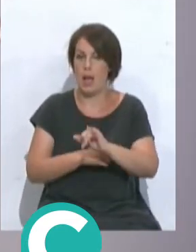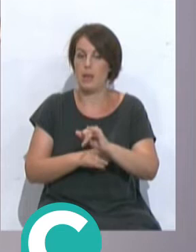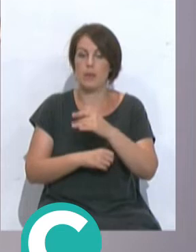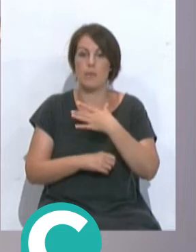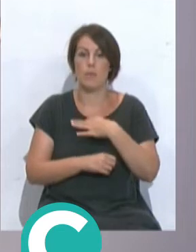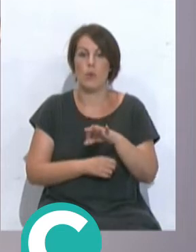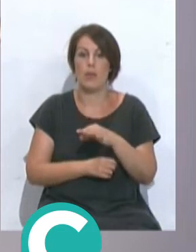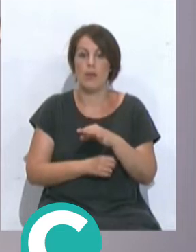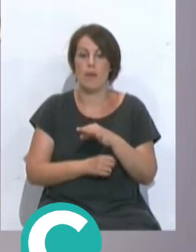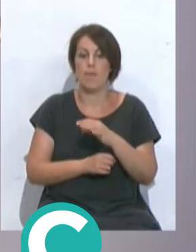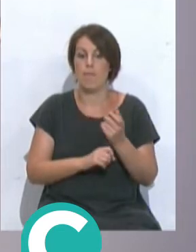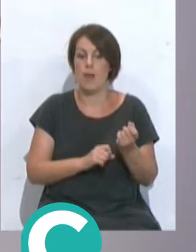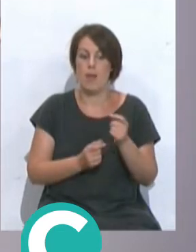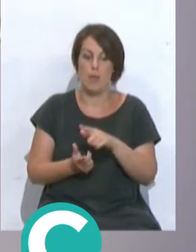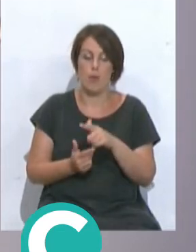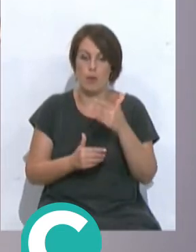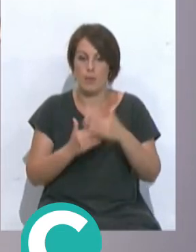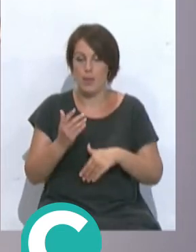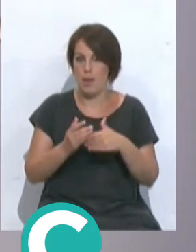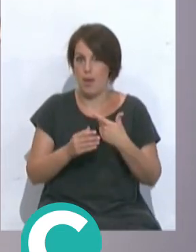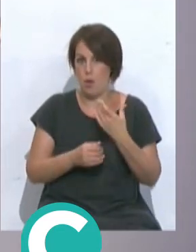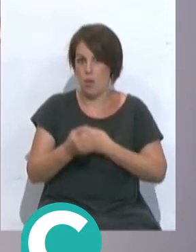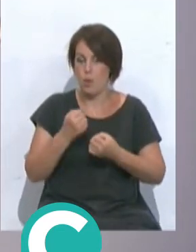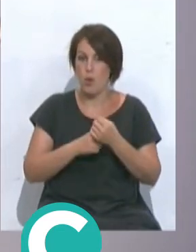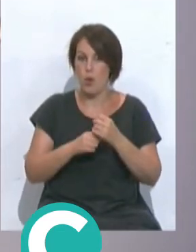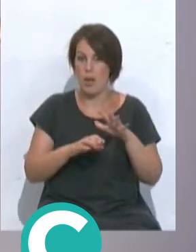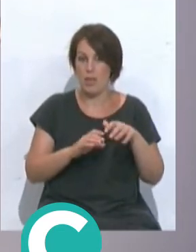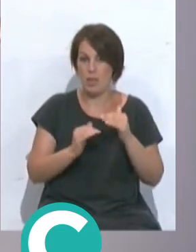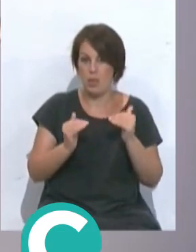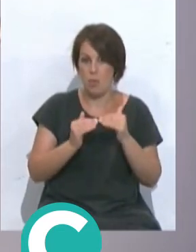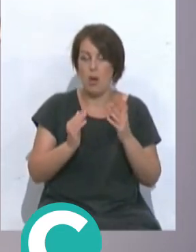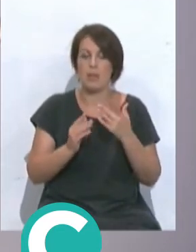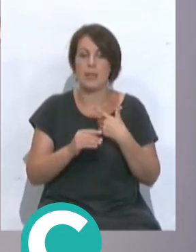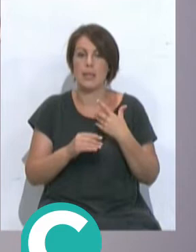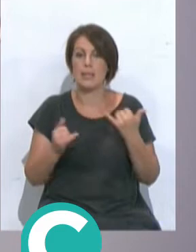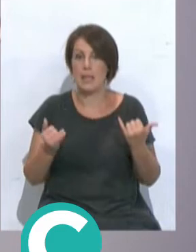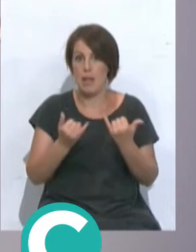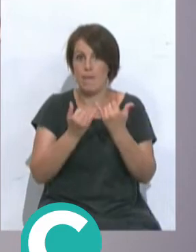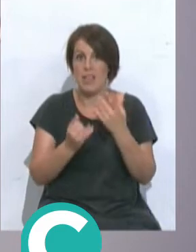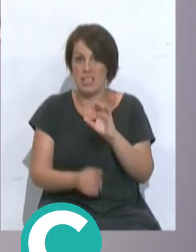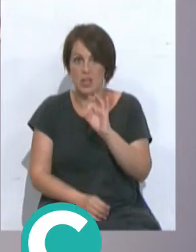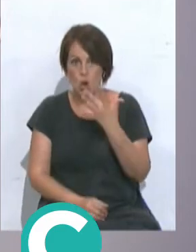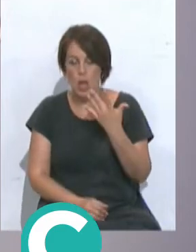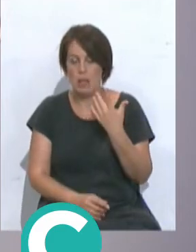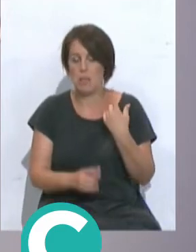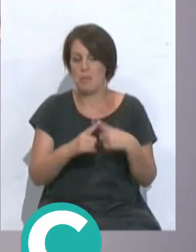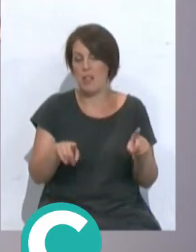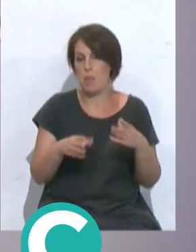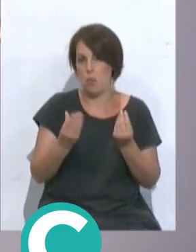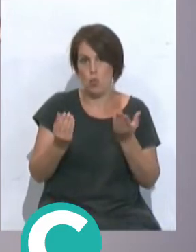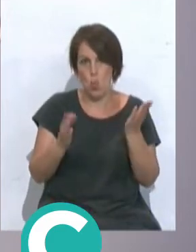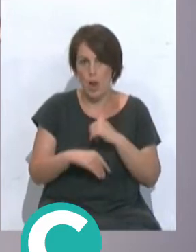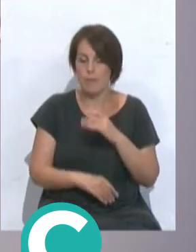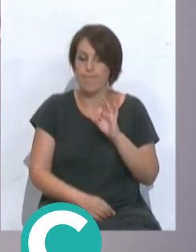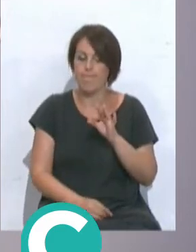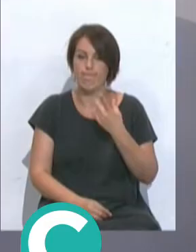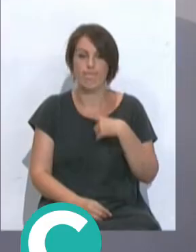puede que ande parejo a ese límite salarial. Y bueno, esperemos, entre Tenerife y Girona, no creo que haya mucha diferencia. O sea, que al final sí es